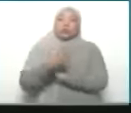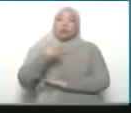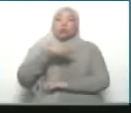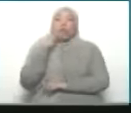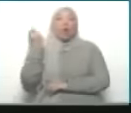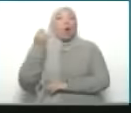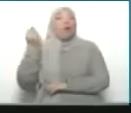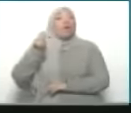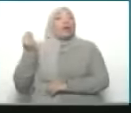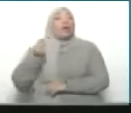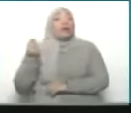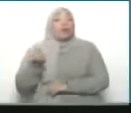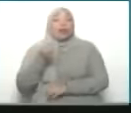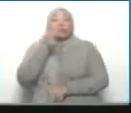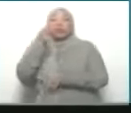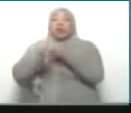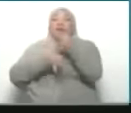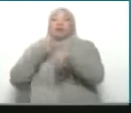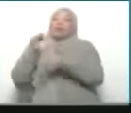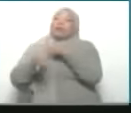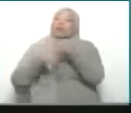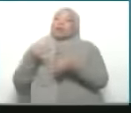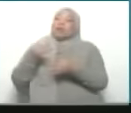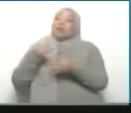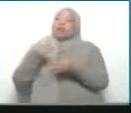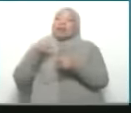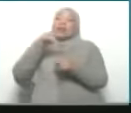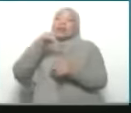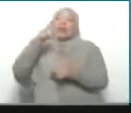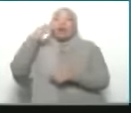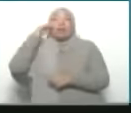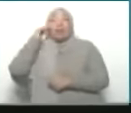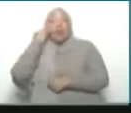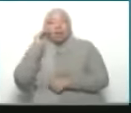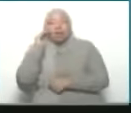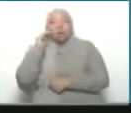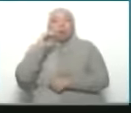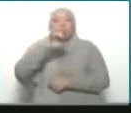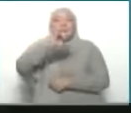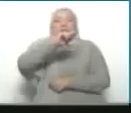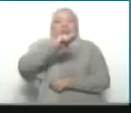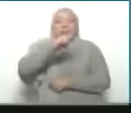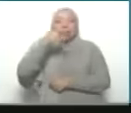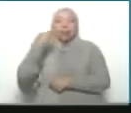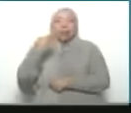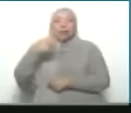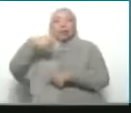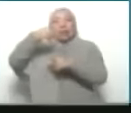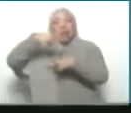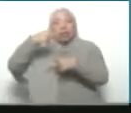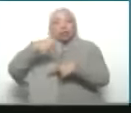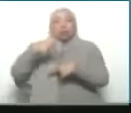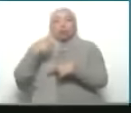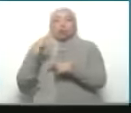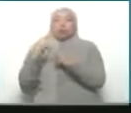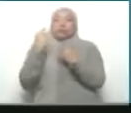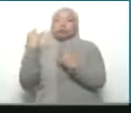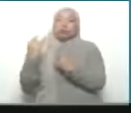lo digo a la juventud, por las redes sociales se manipula, claro que se manipula,